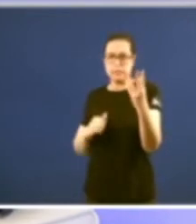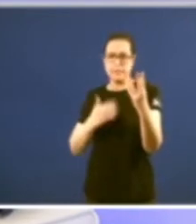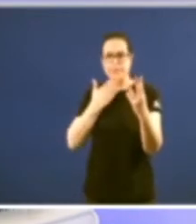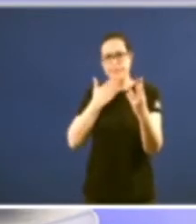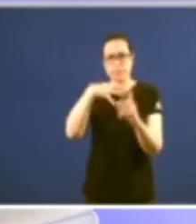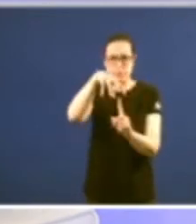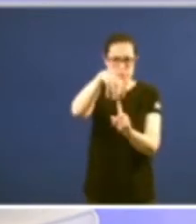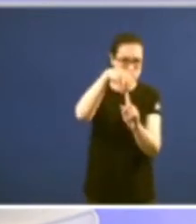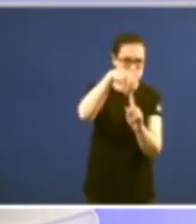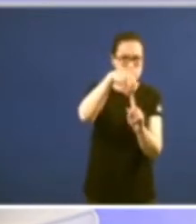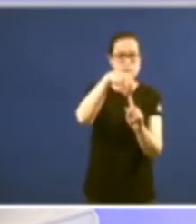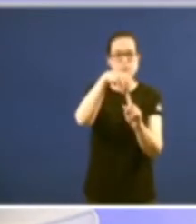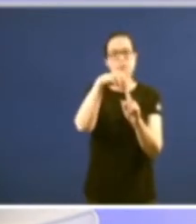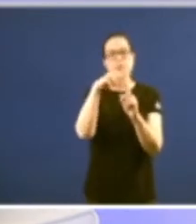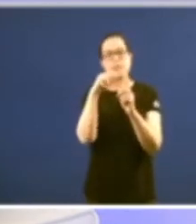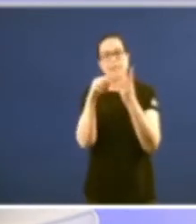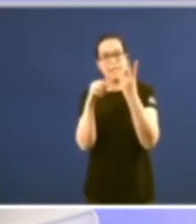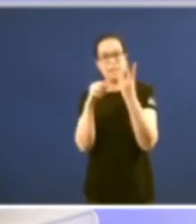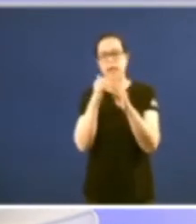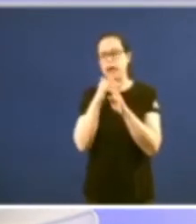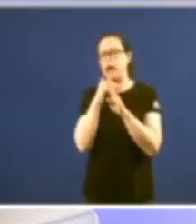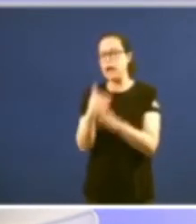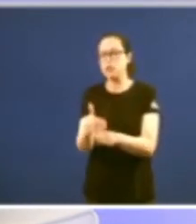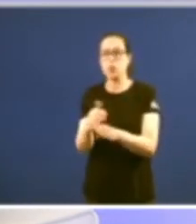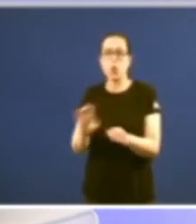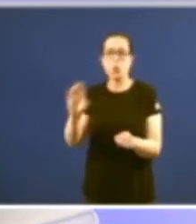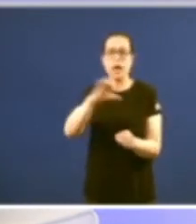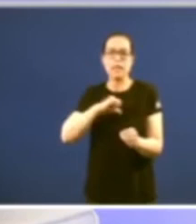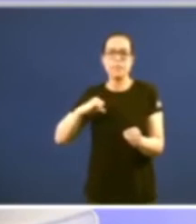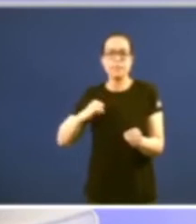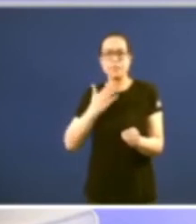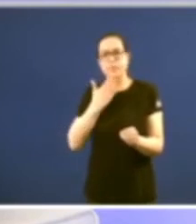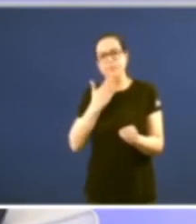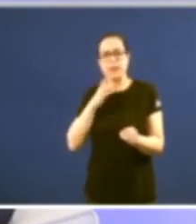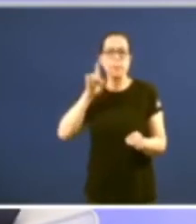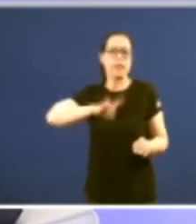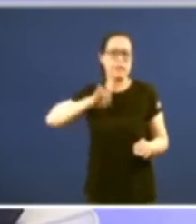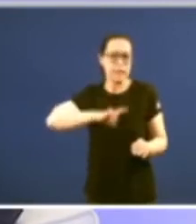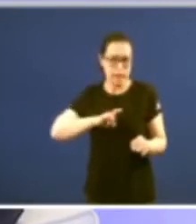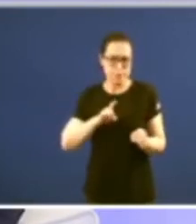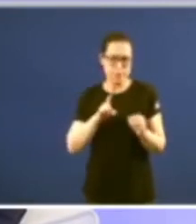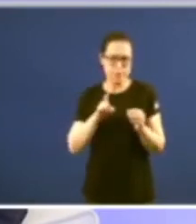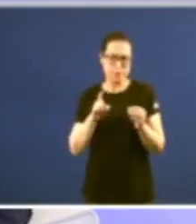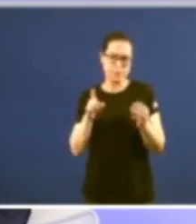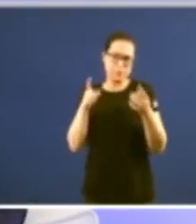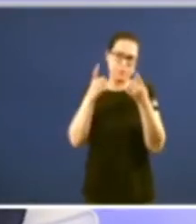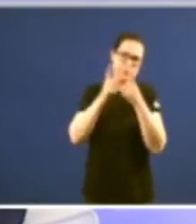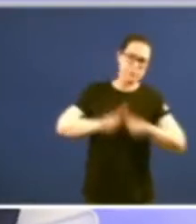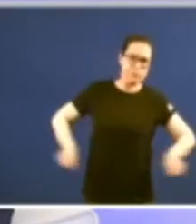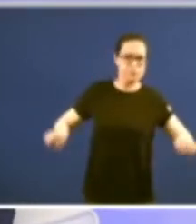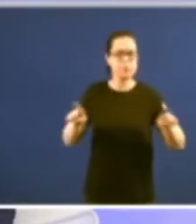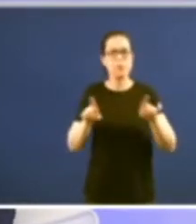un conxunto de comunidades autónomas de mentira de comunidades que foran